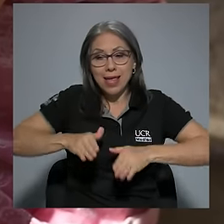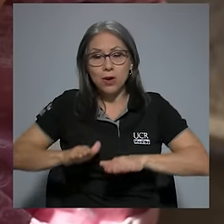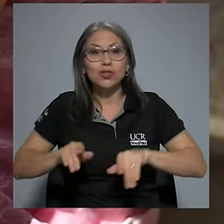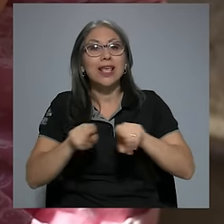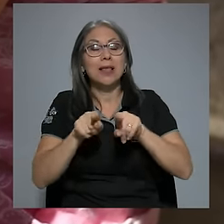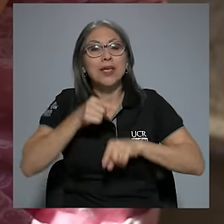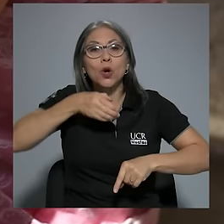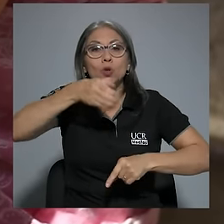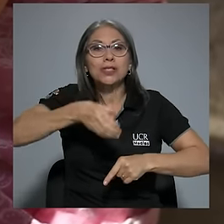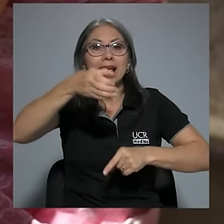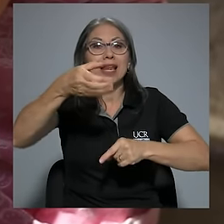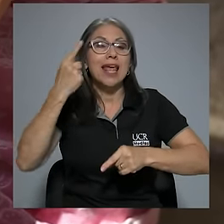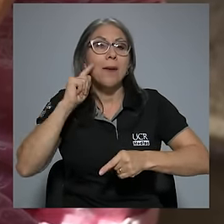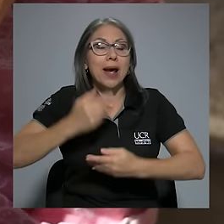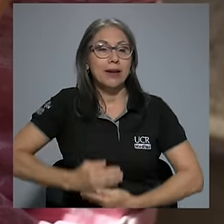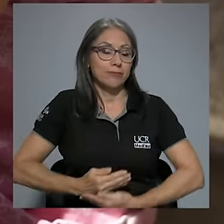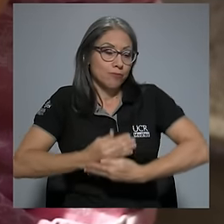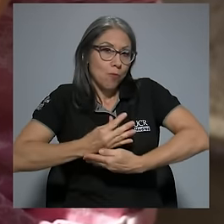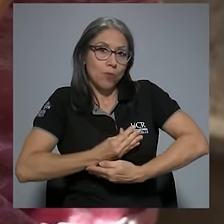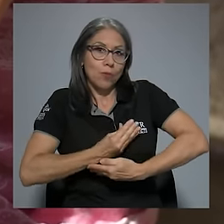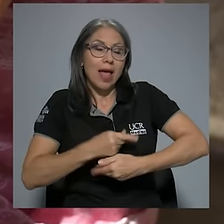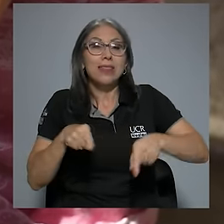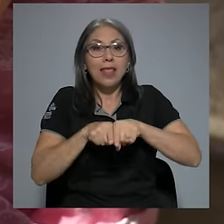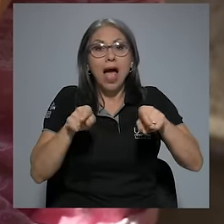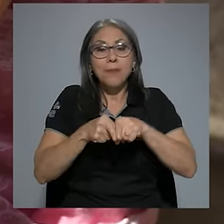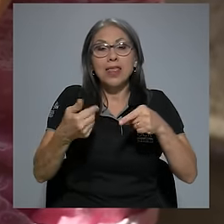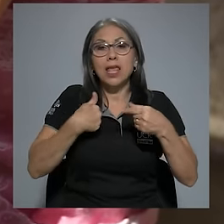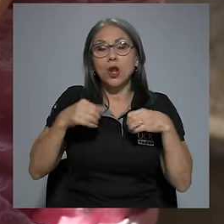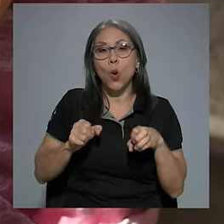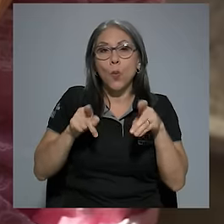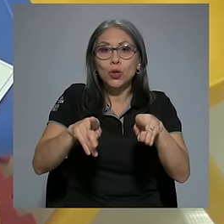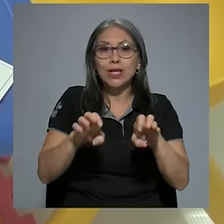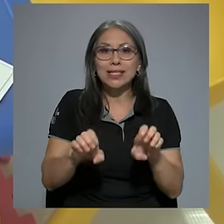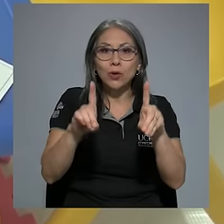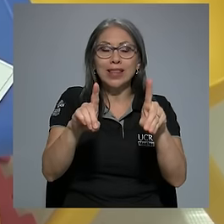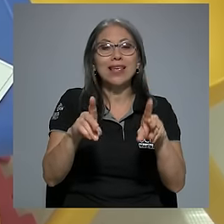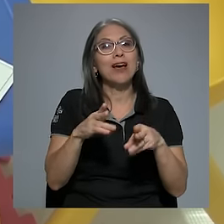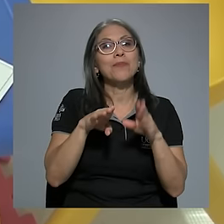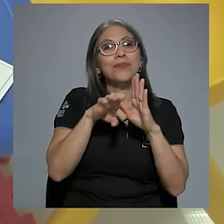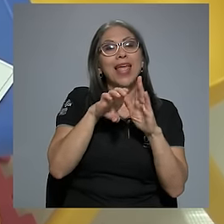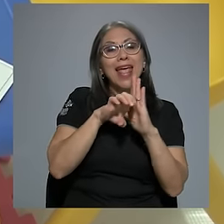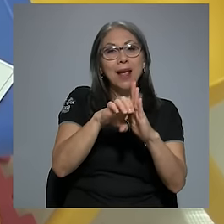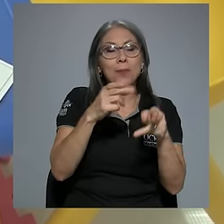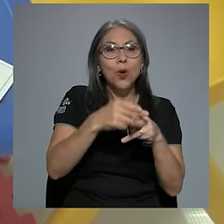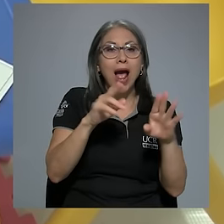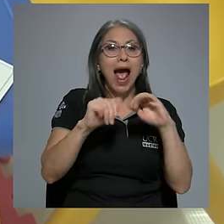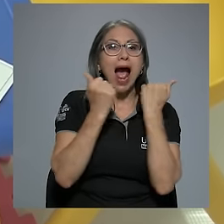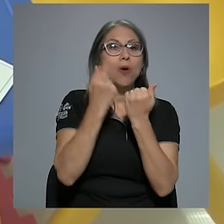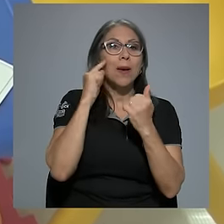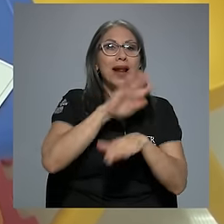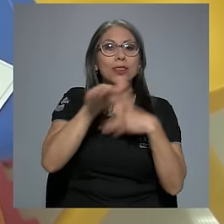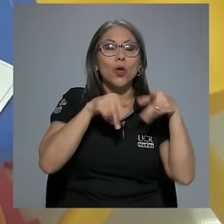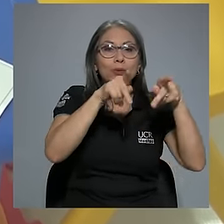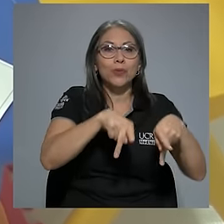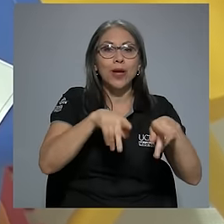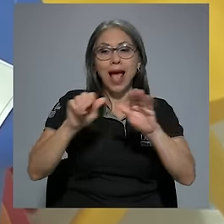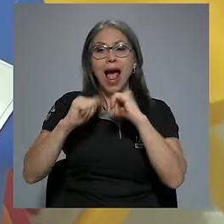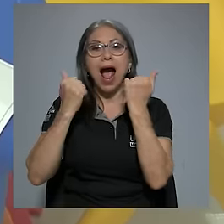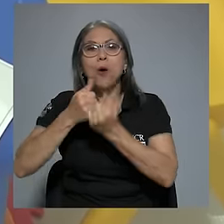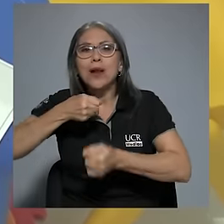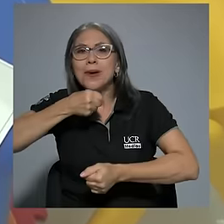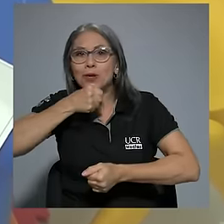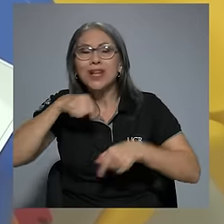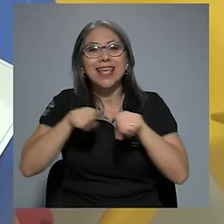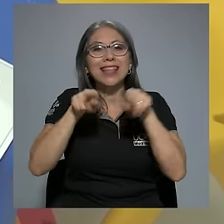lactancia materna. A la vez, se cuenta con espacios educativos como el Aula para Todos, el Aula Mayor y la Escuela de